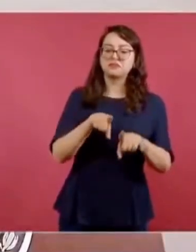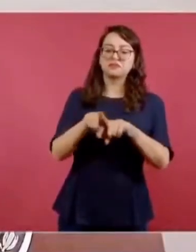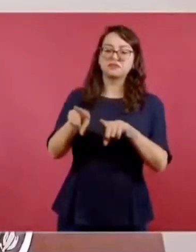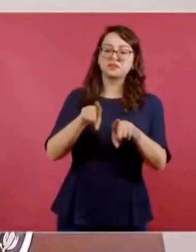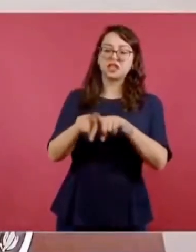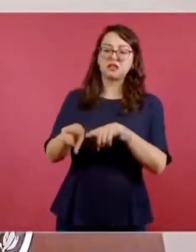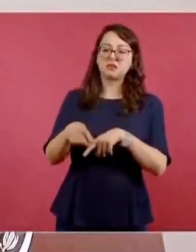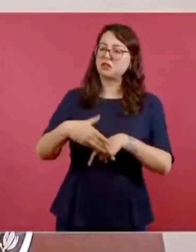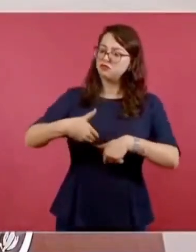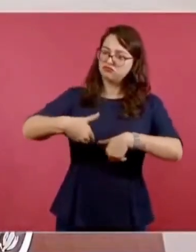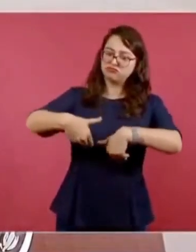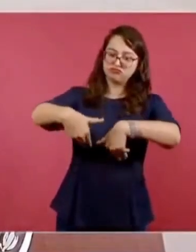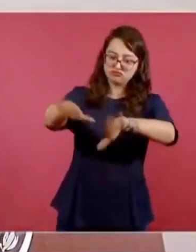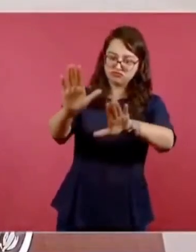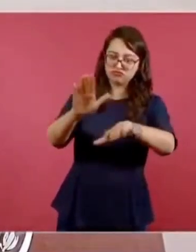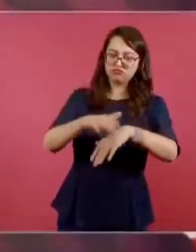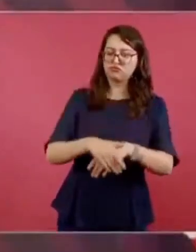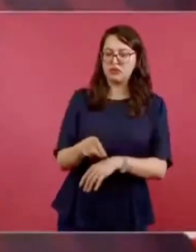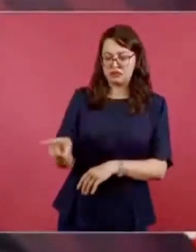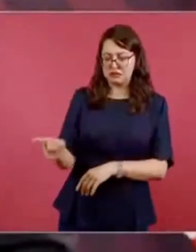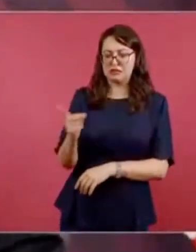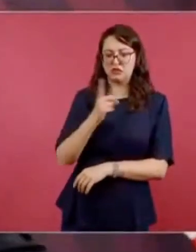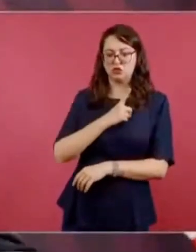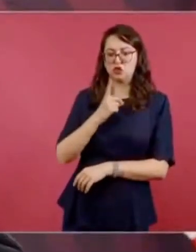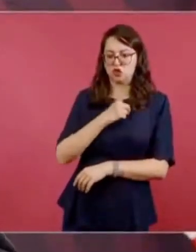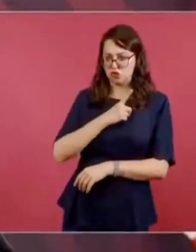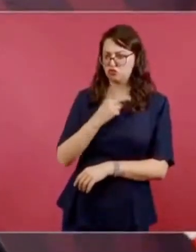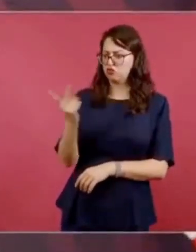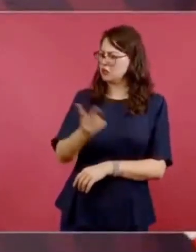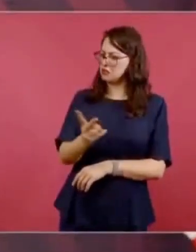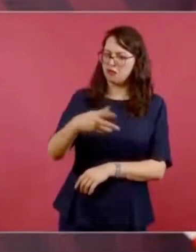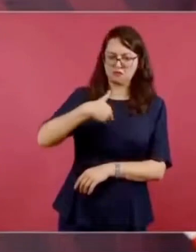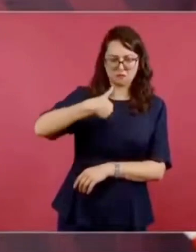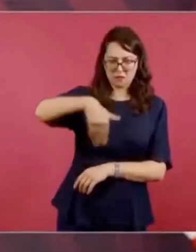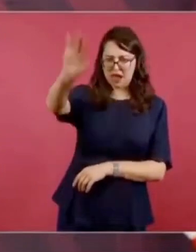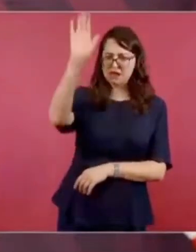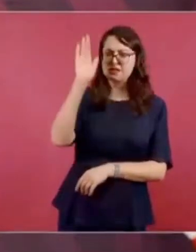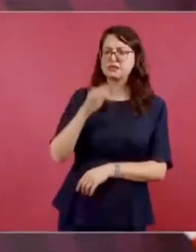a su padre. Le dijo, ustedes dos váyanse.